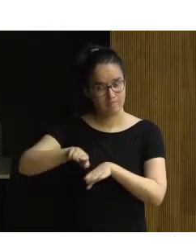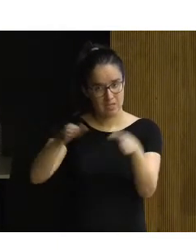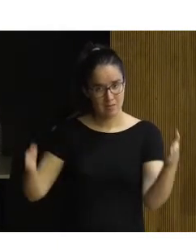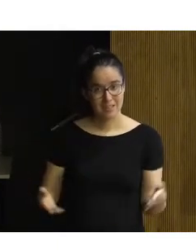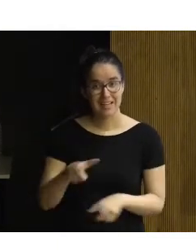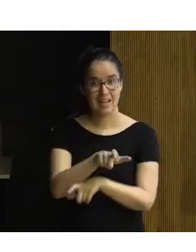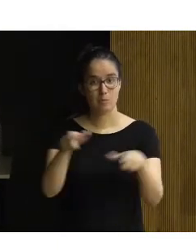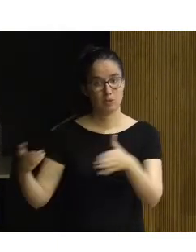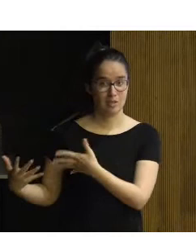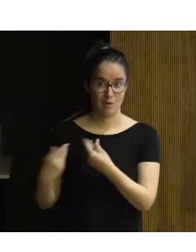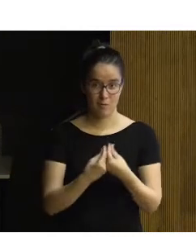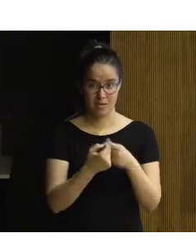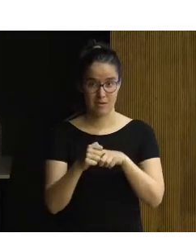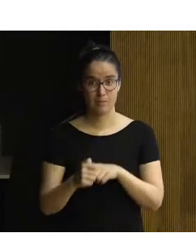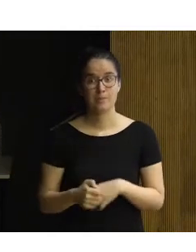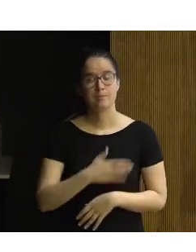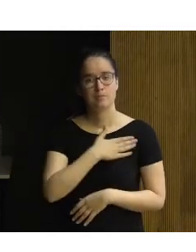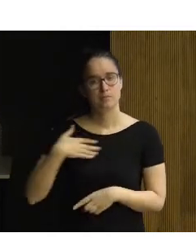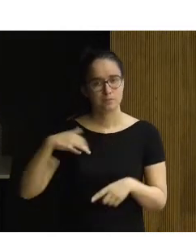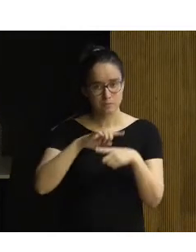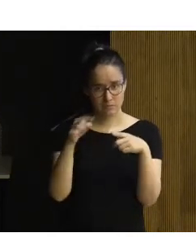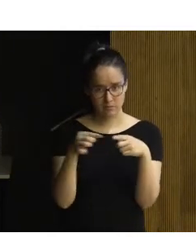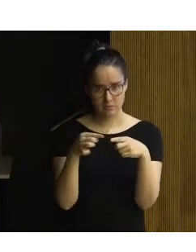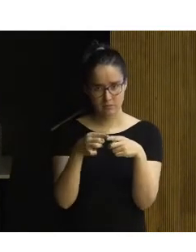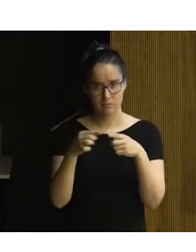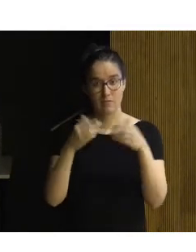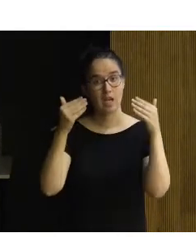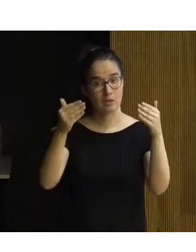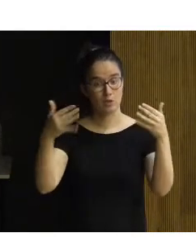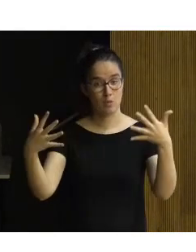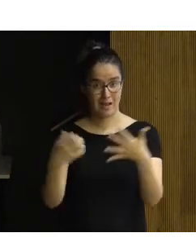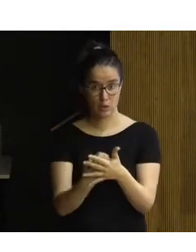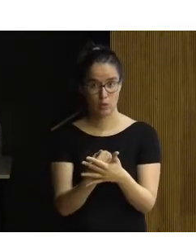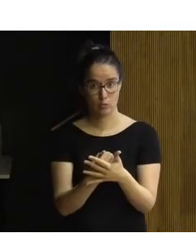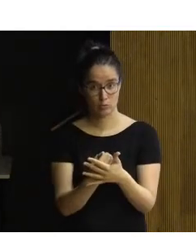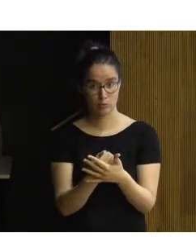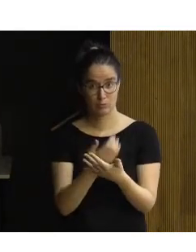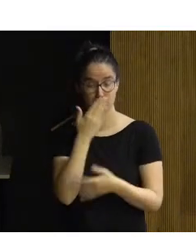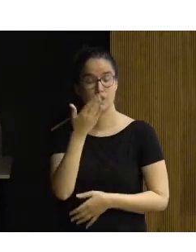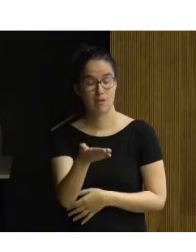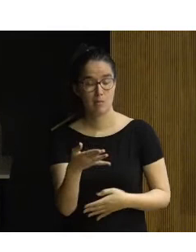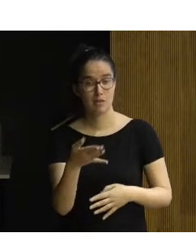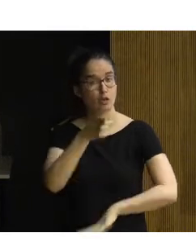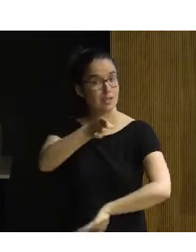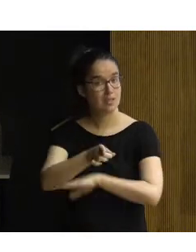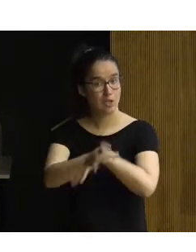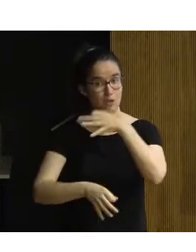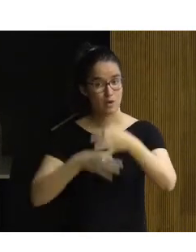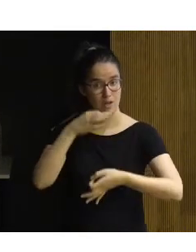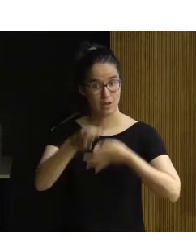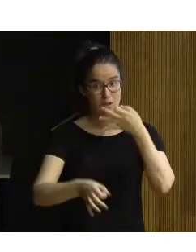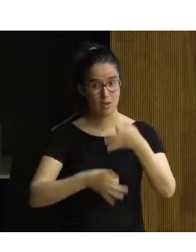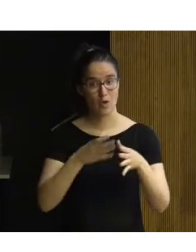las personas que me acompañan. Yo quiero, en primer lugar, felicitar de todo corazón a los que han dirigido y organizado